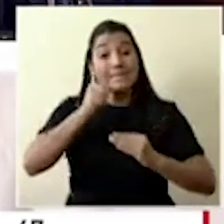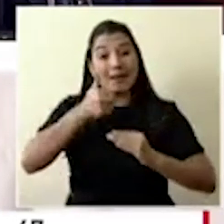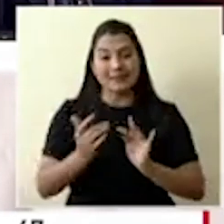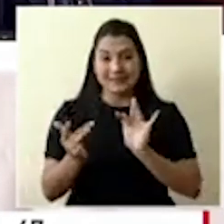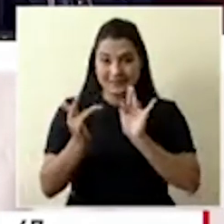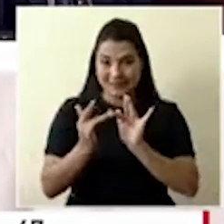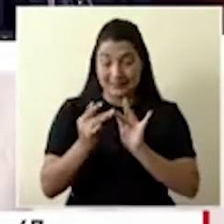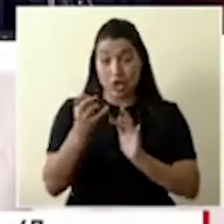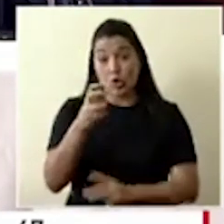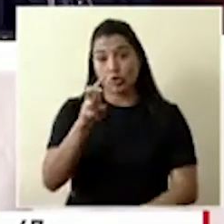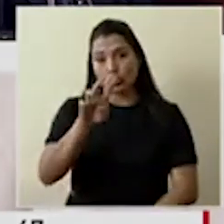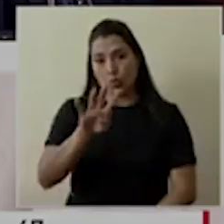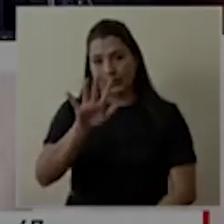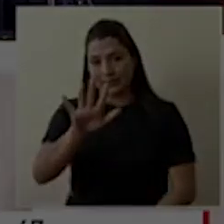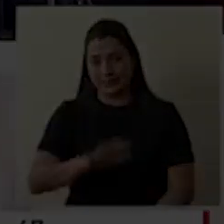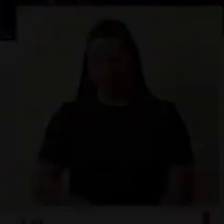mañana a ser las 2 y 45. ¡Gracias!